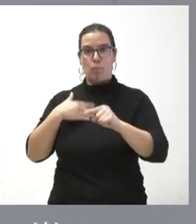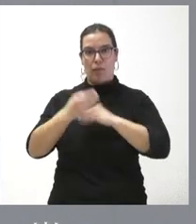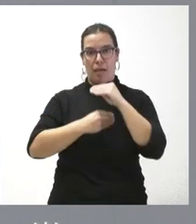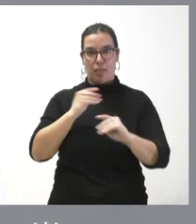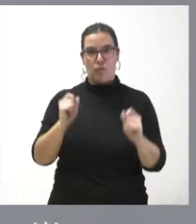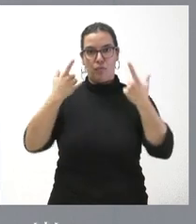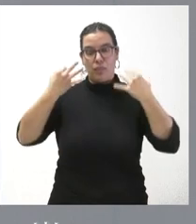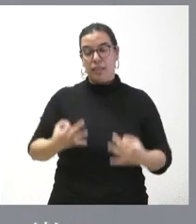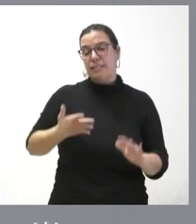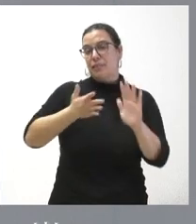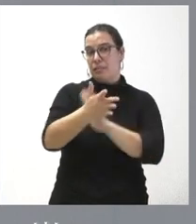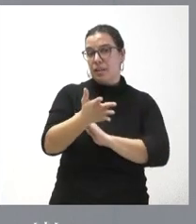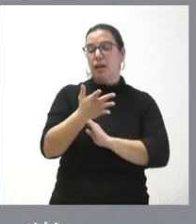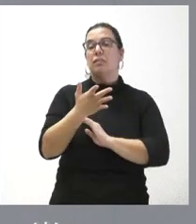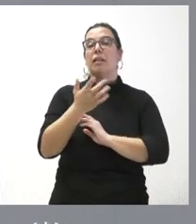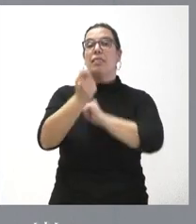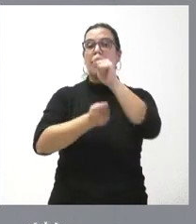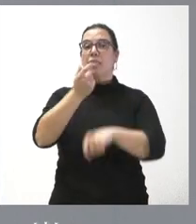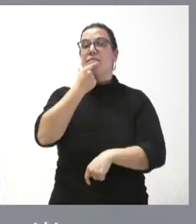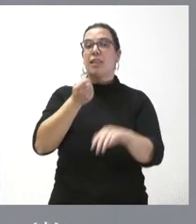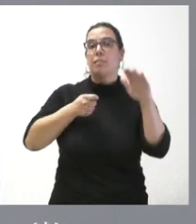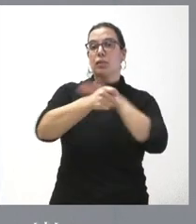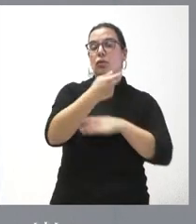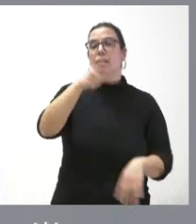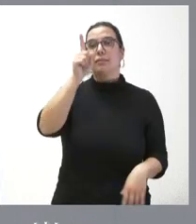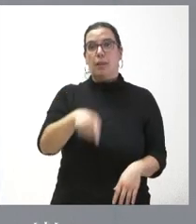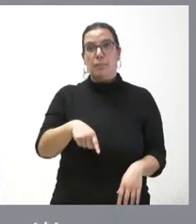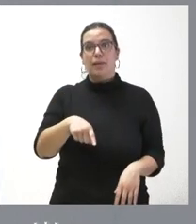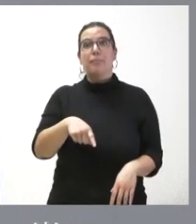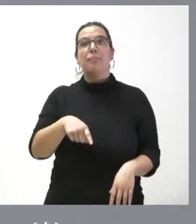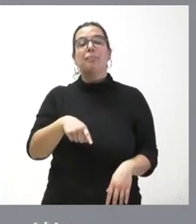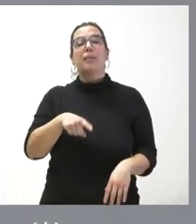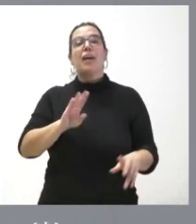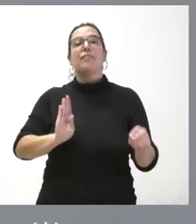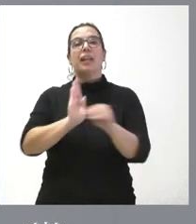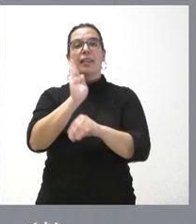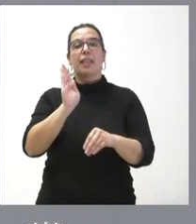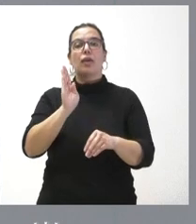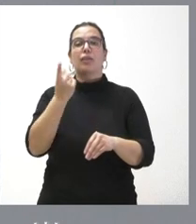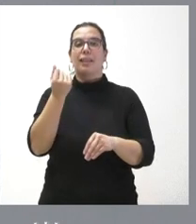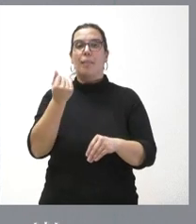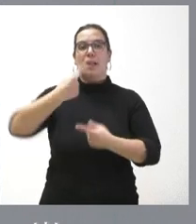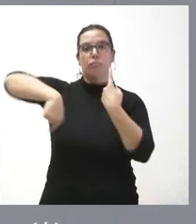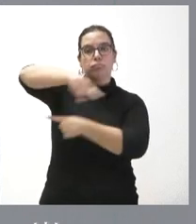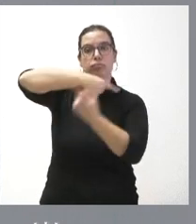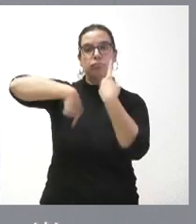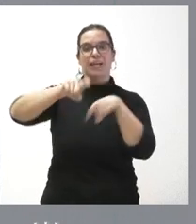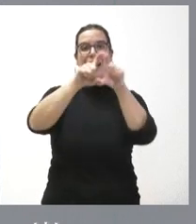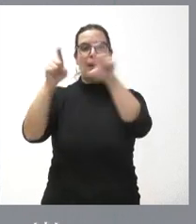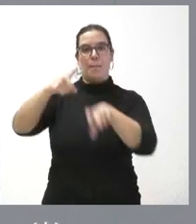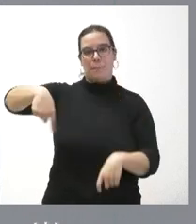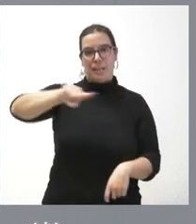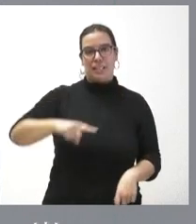tanto de facilitar las inversiones como la financiación del capital circulante de estas empresas.